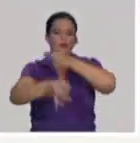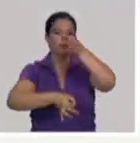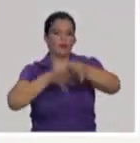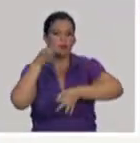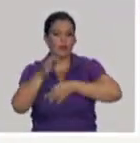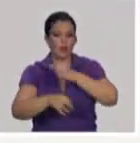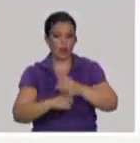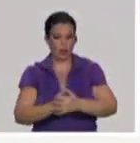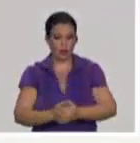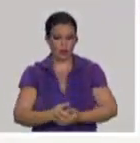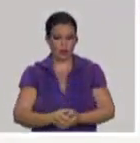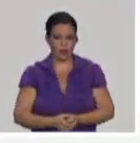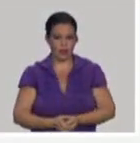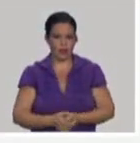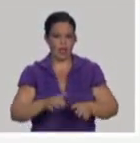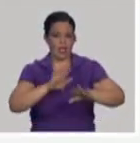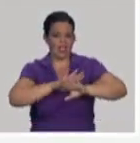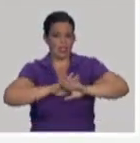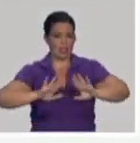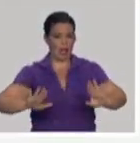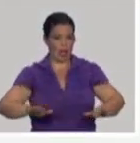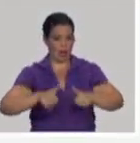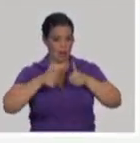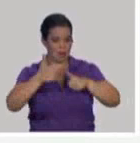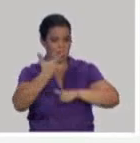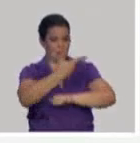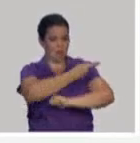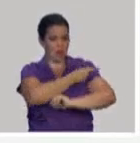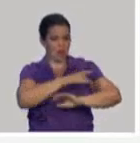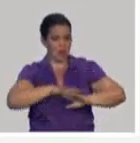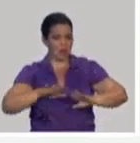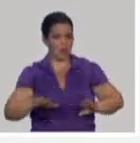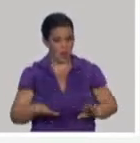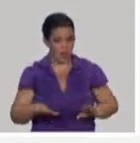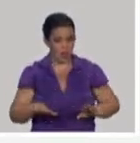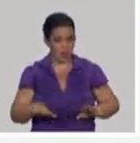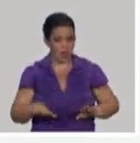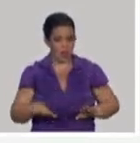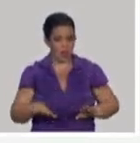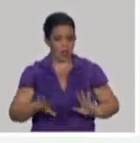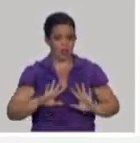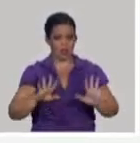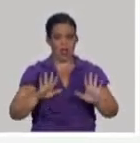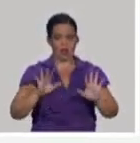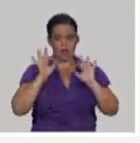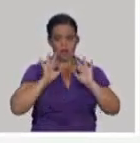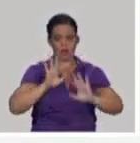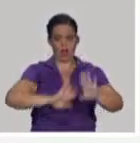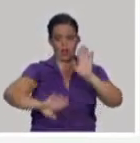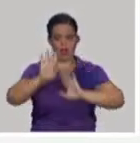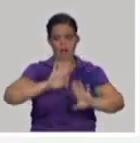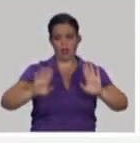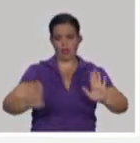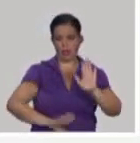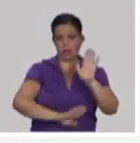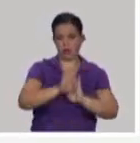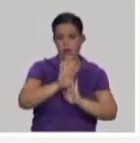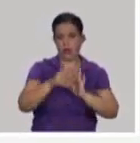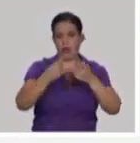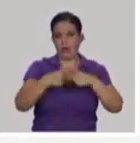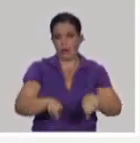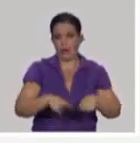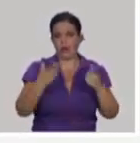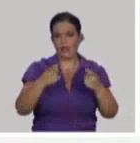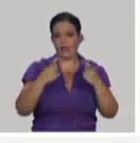basta con que los anticuerpos se incrementen. También tienen que tener la capacidad de neutralizar al virus. Y bueno, ella también explicó la